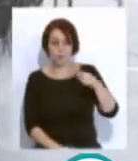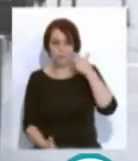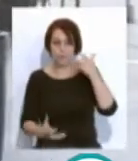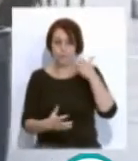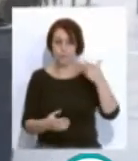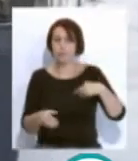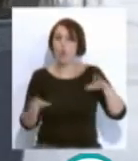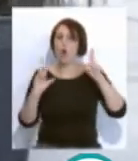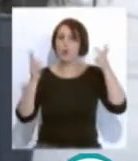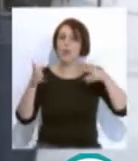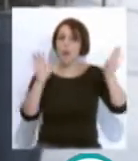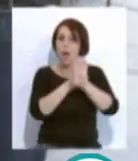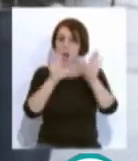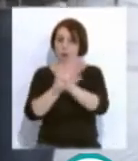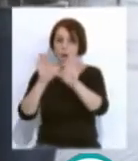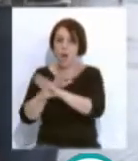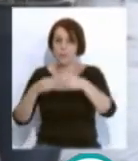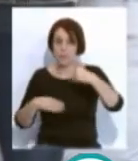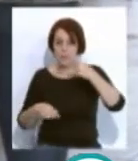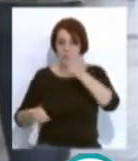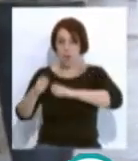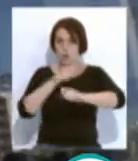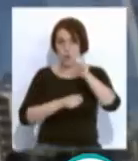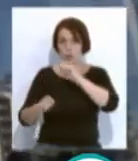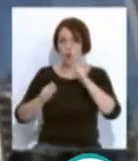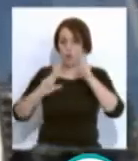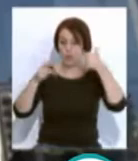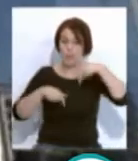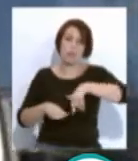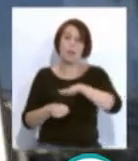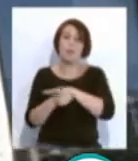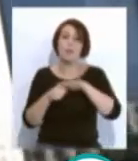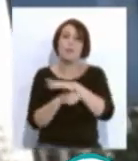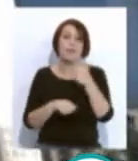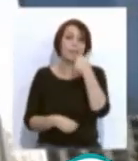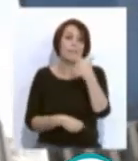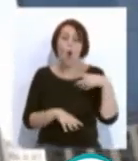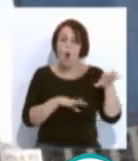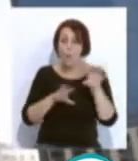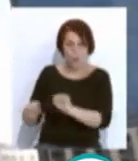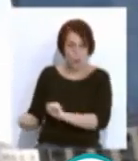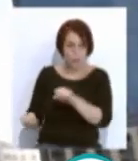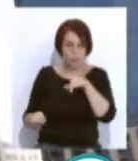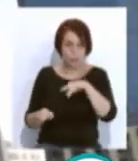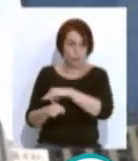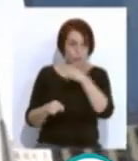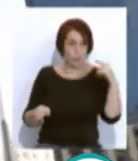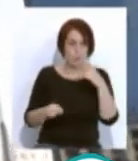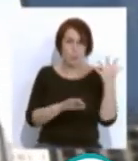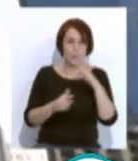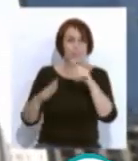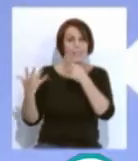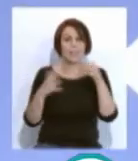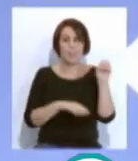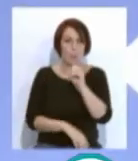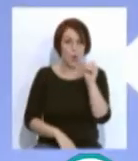pernoctación hotelera. El presidente de la Asociación de Hoteles de la provincia asegura que la ocupación este puente ha rondado el 60